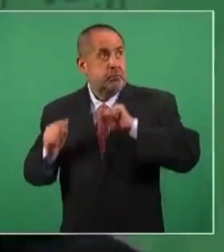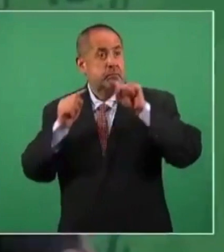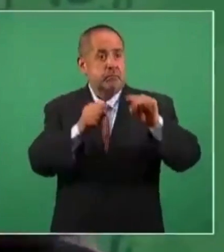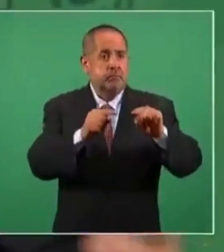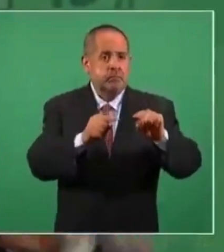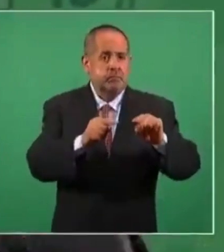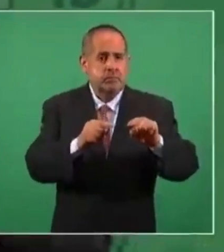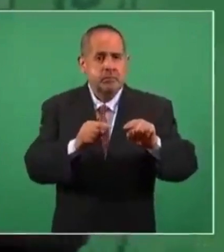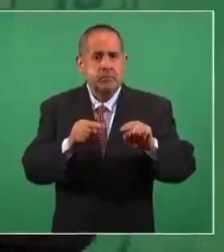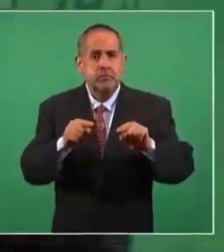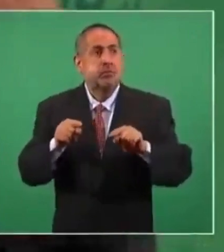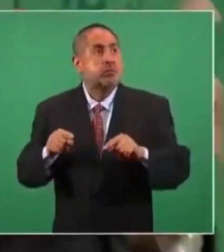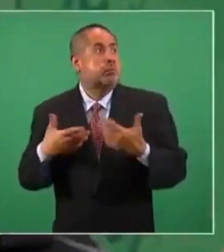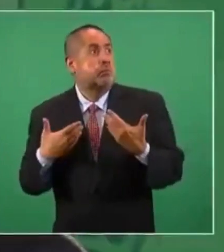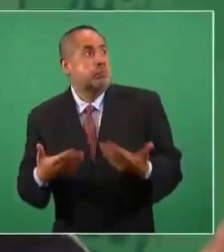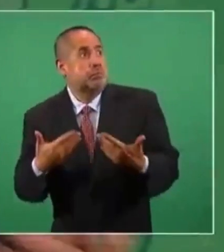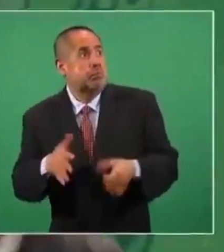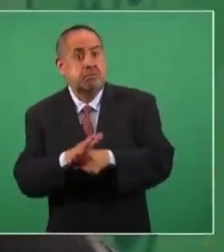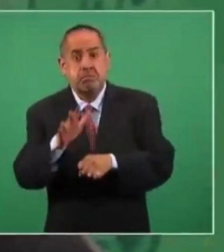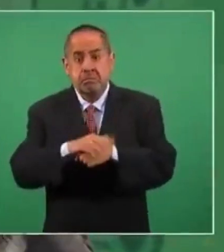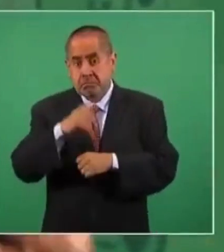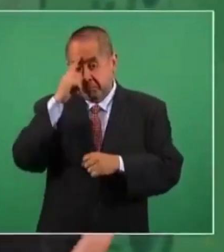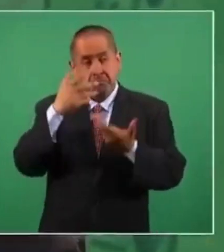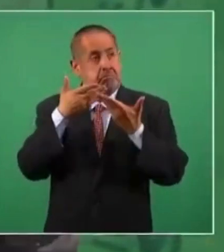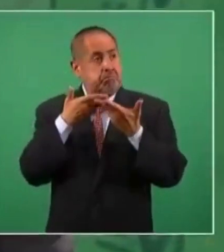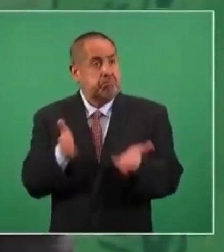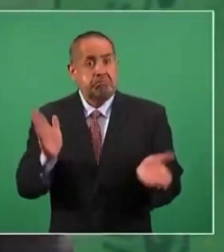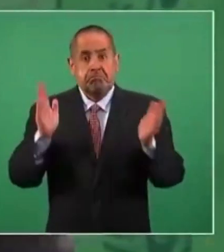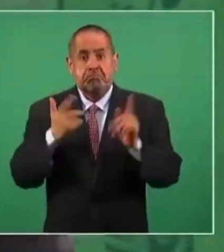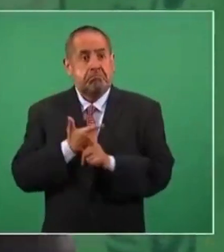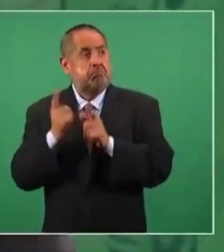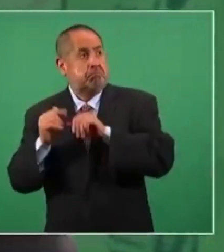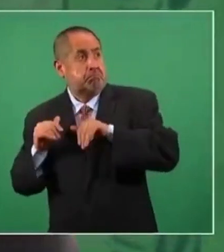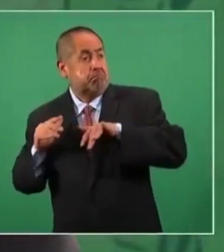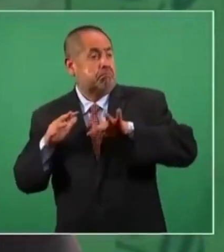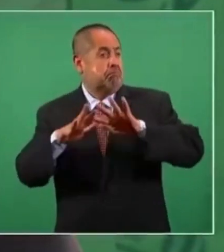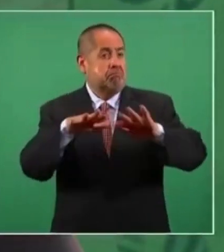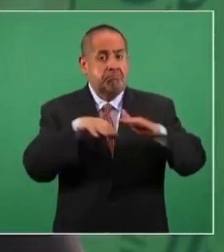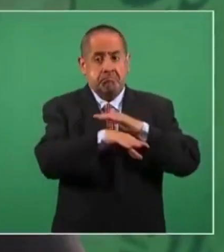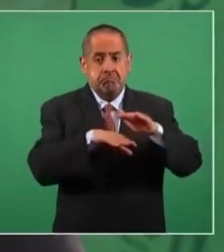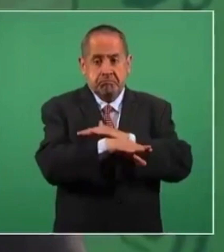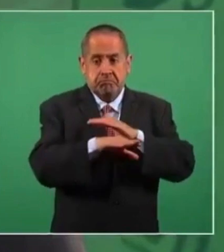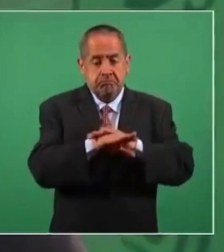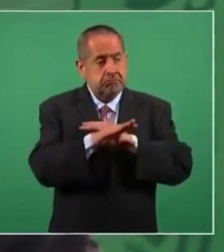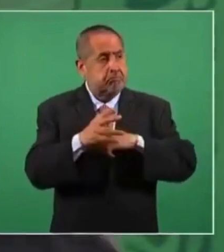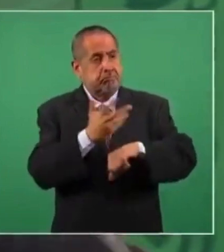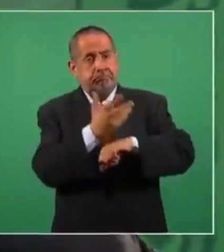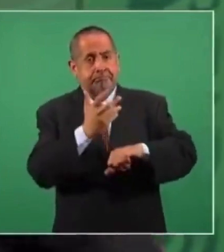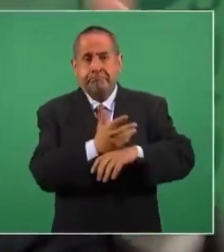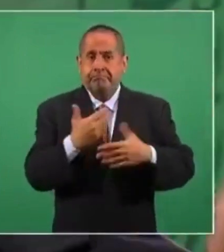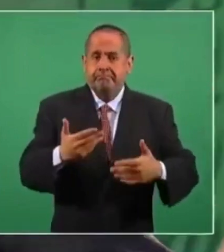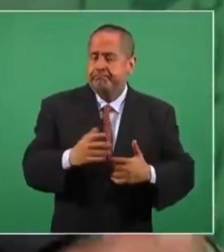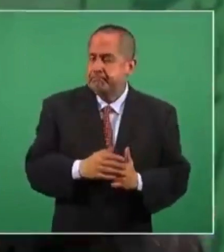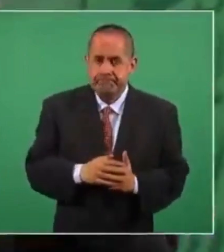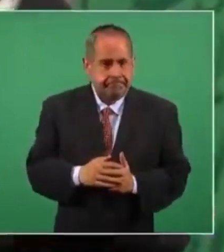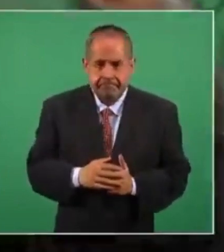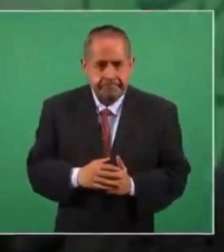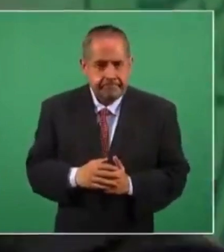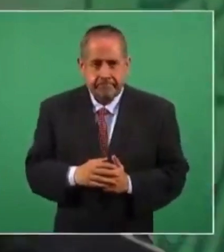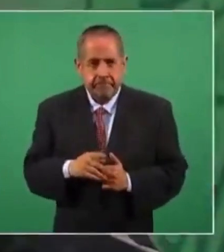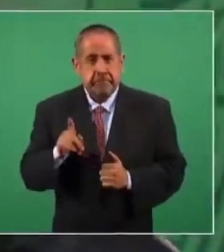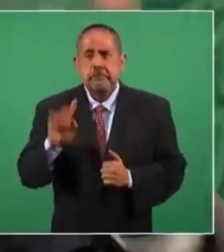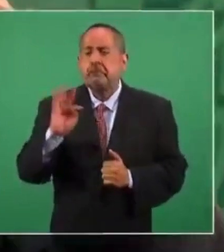están las puertas abiertas y que de